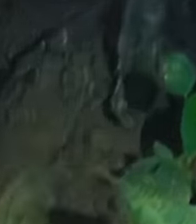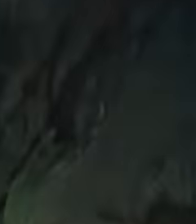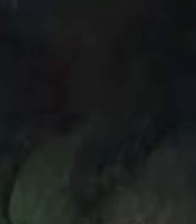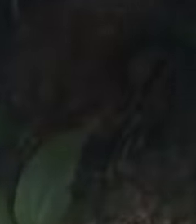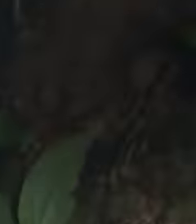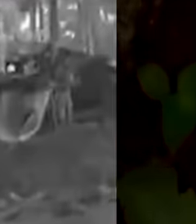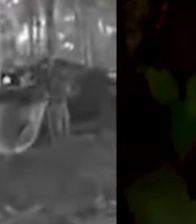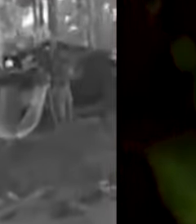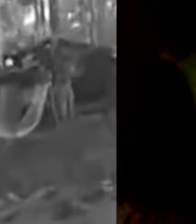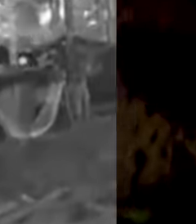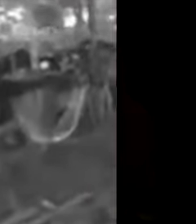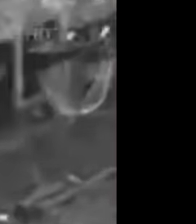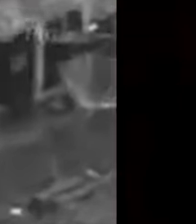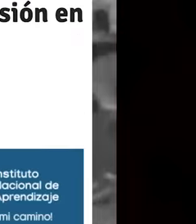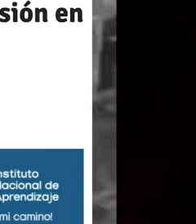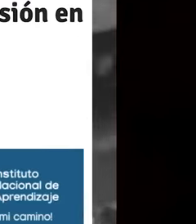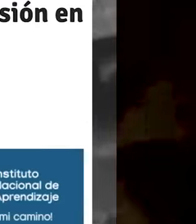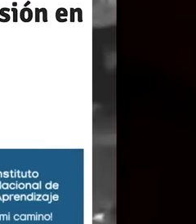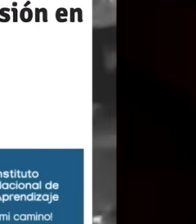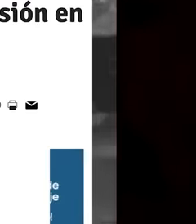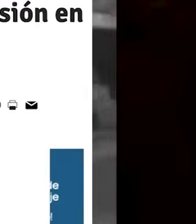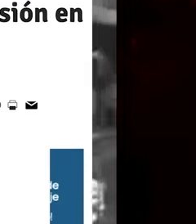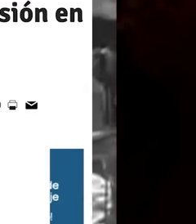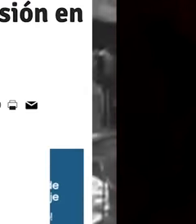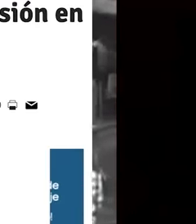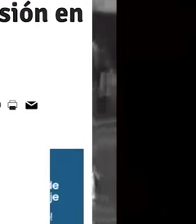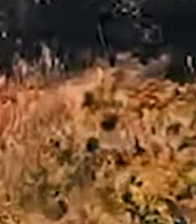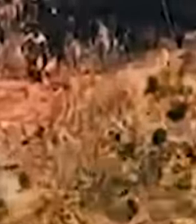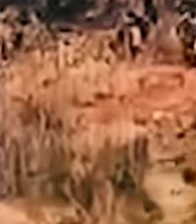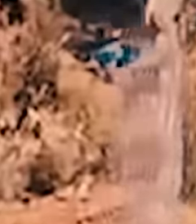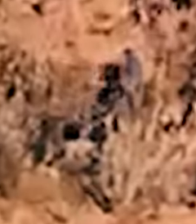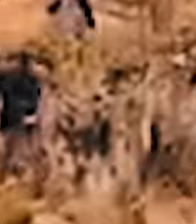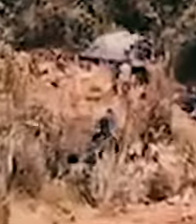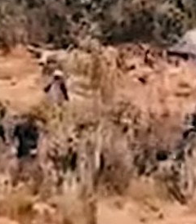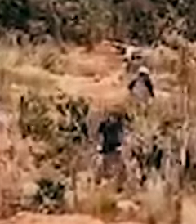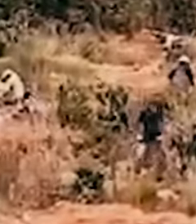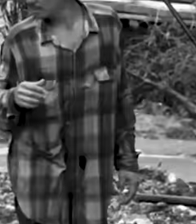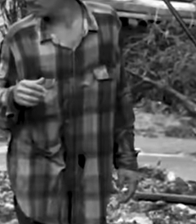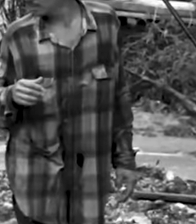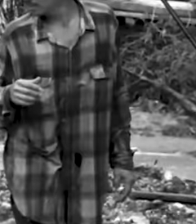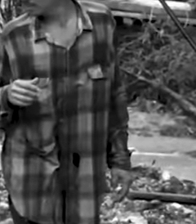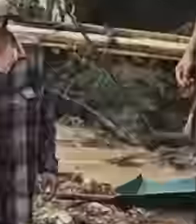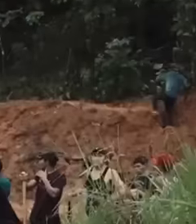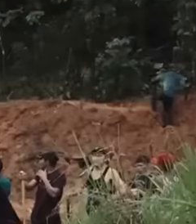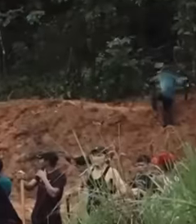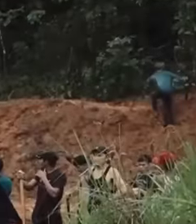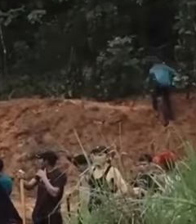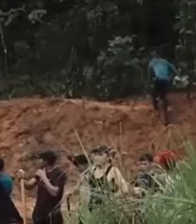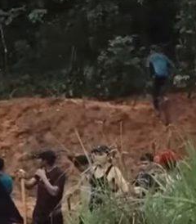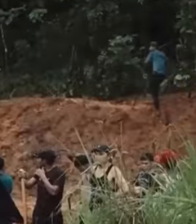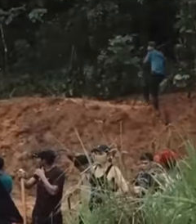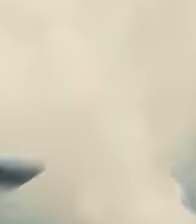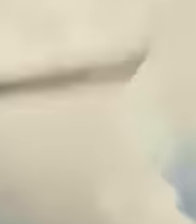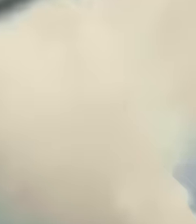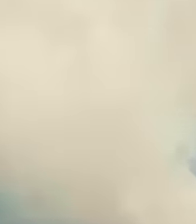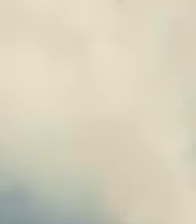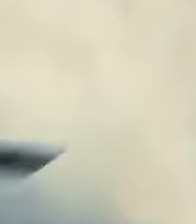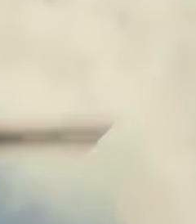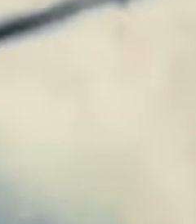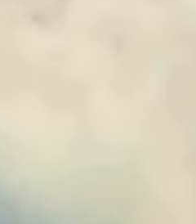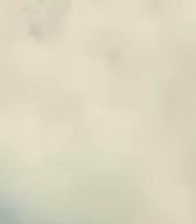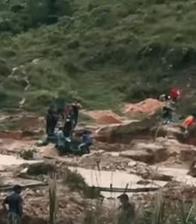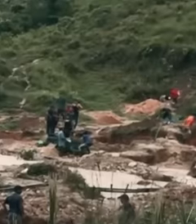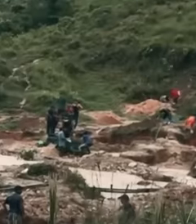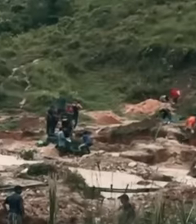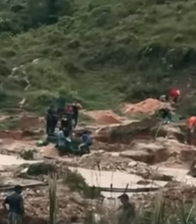El oro que está enterrado en la abandonada mina Cruzitas con mil mineros ilegales en años. El oro que Cruzitas